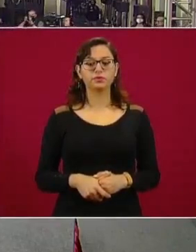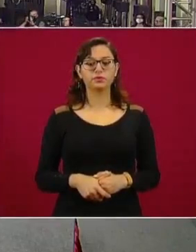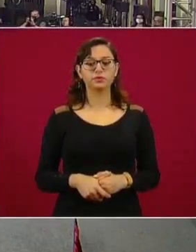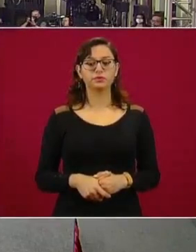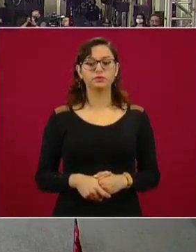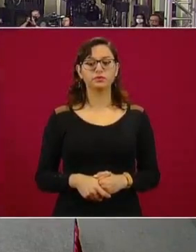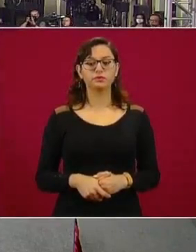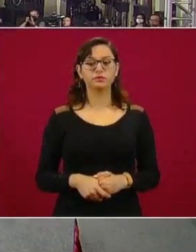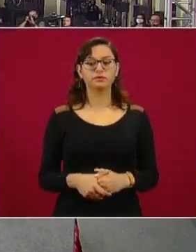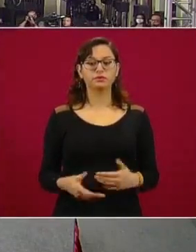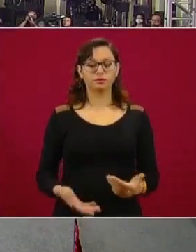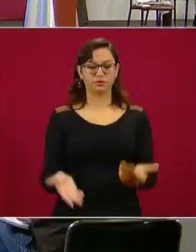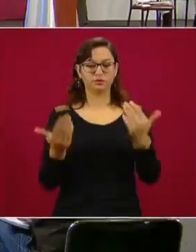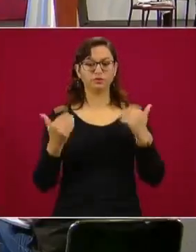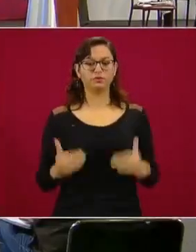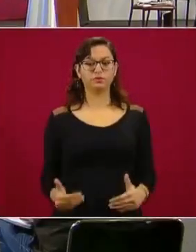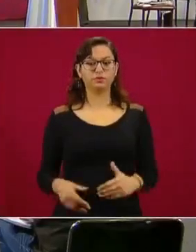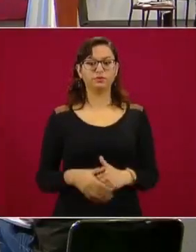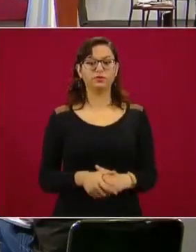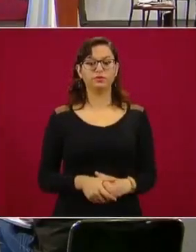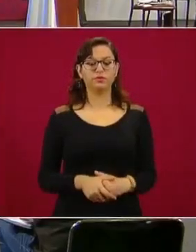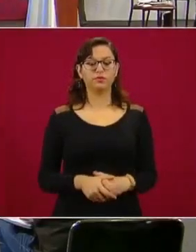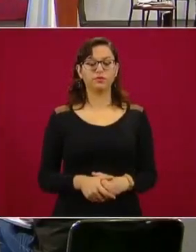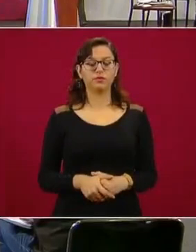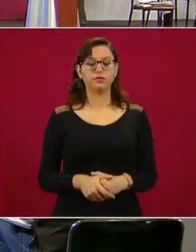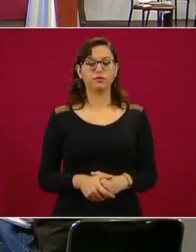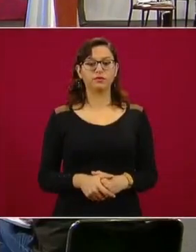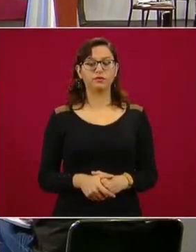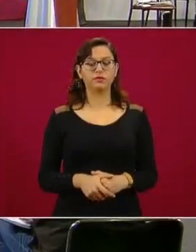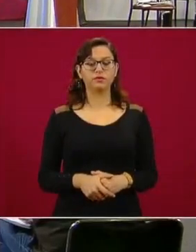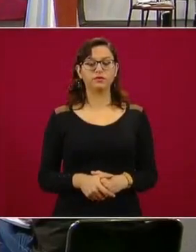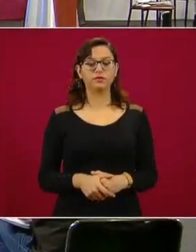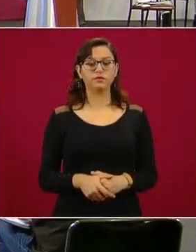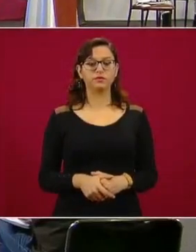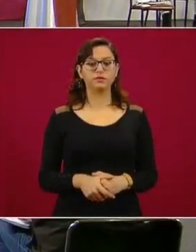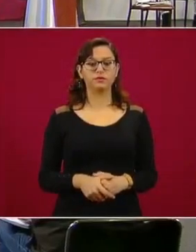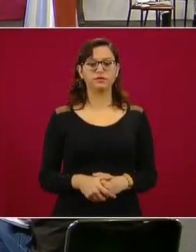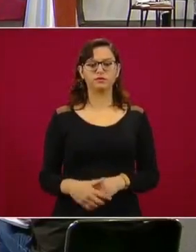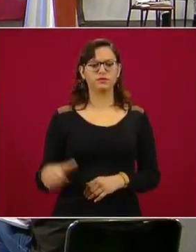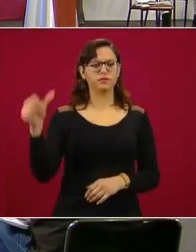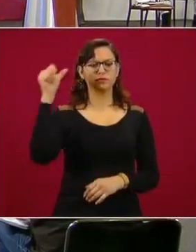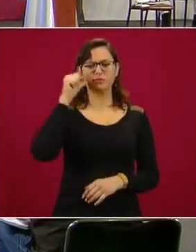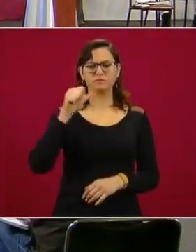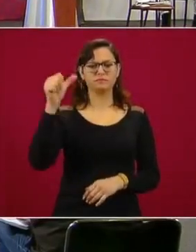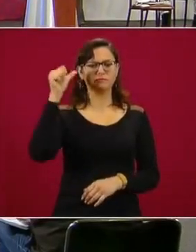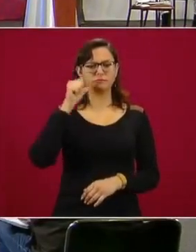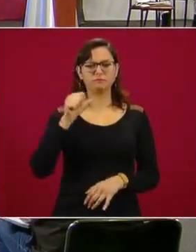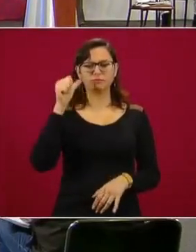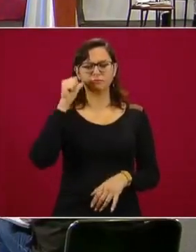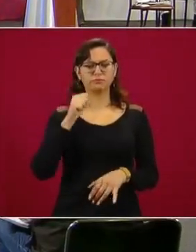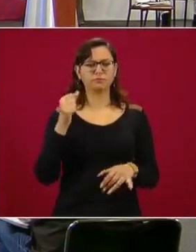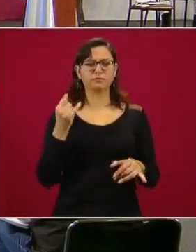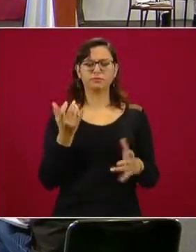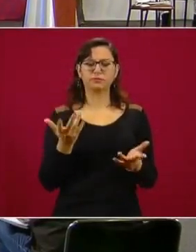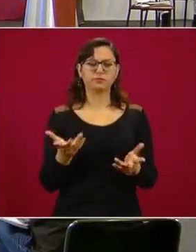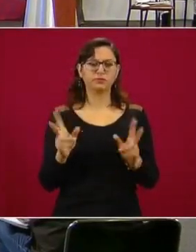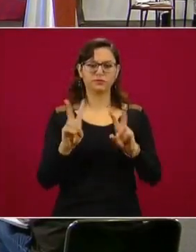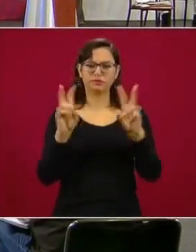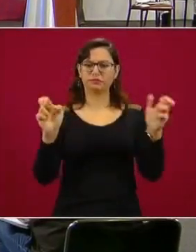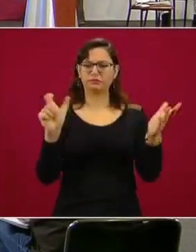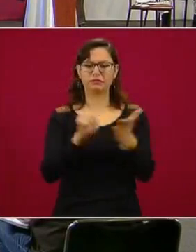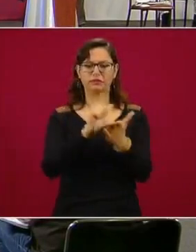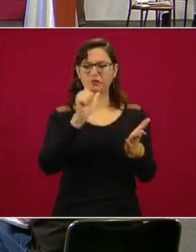Adelante, por favor. Bueno, la iniciamos invariablemente con la cifra de homicidio doloso,